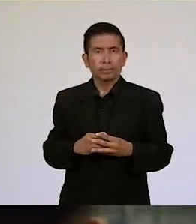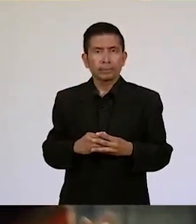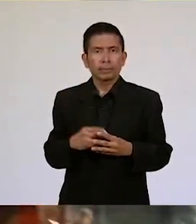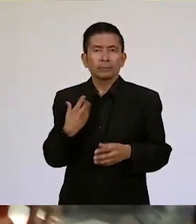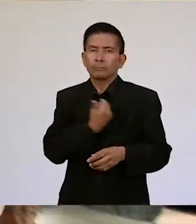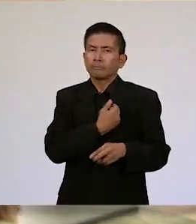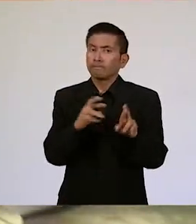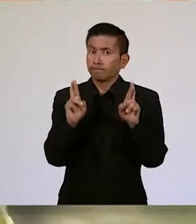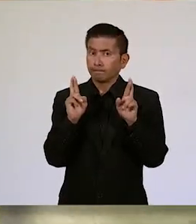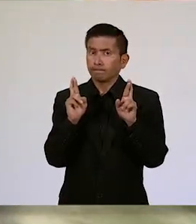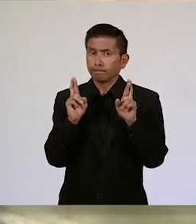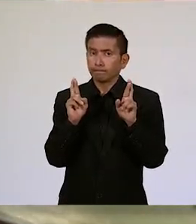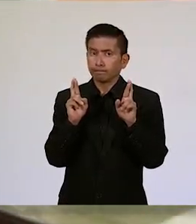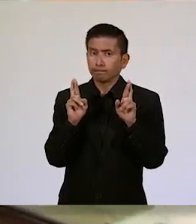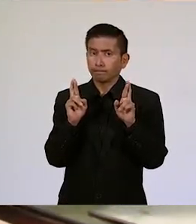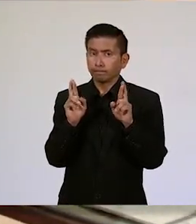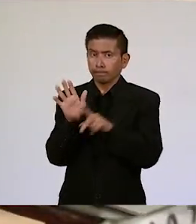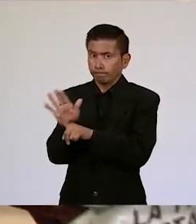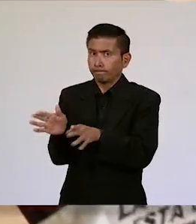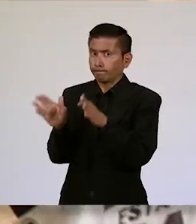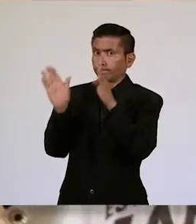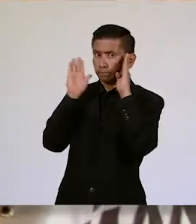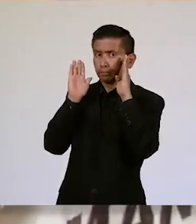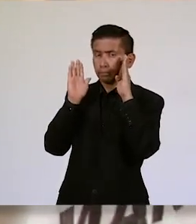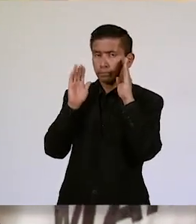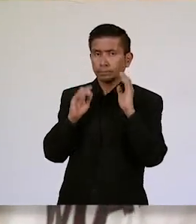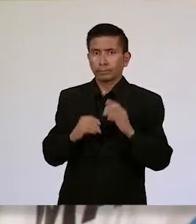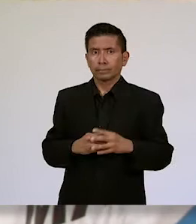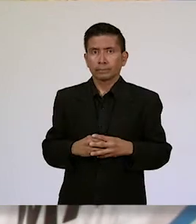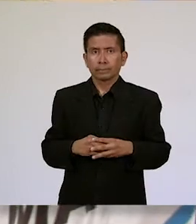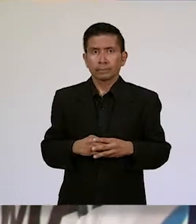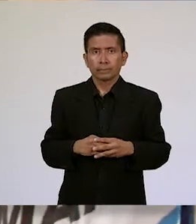Esperamos que se tomen en cuenta nuestra petición.